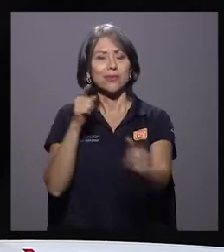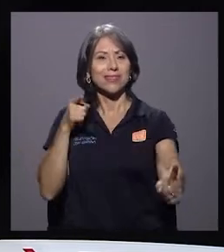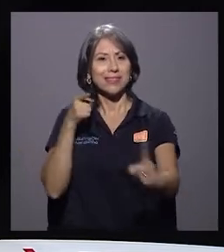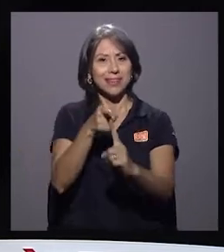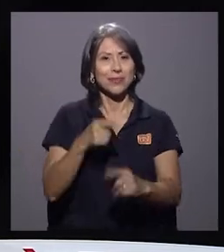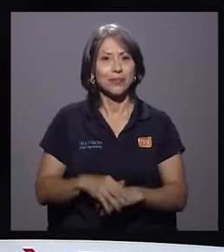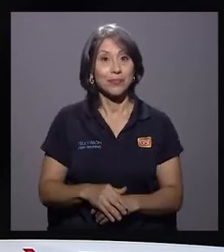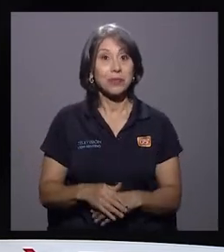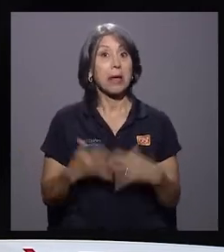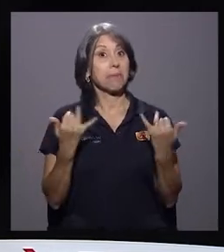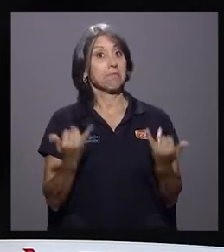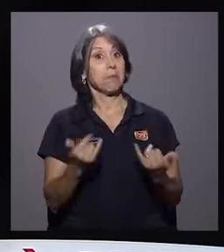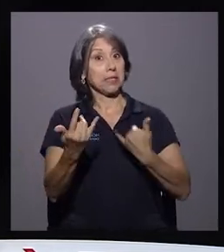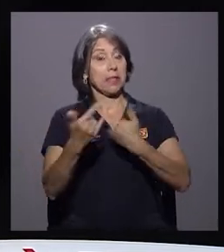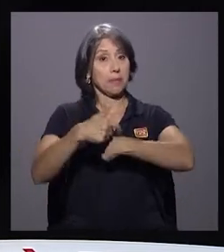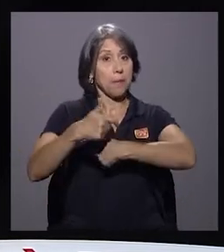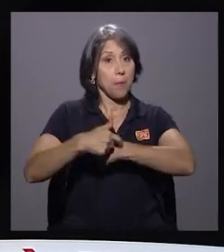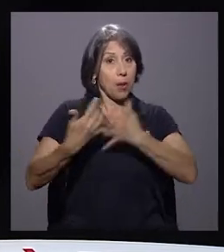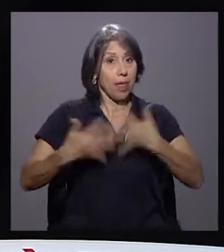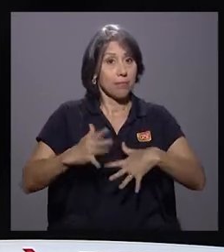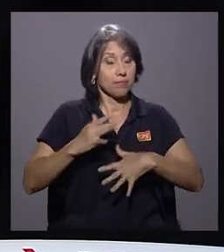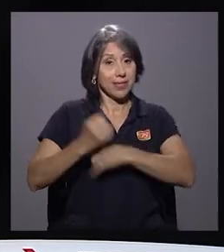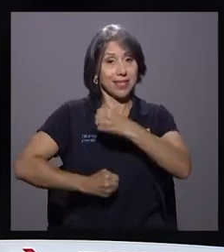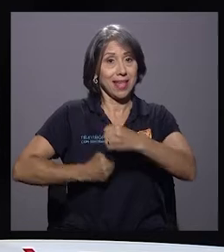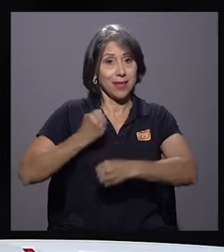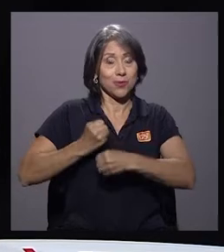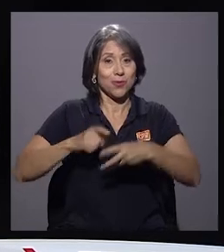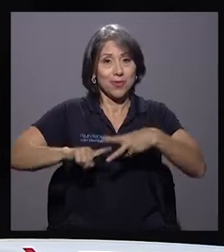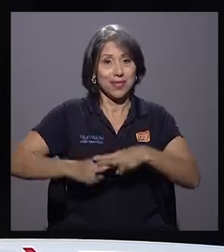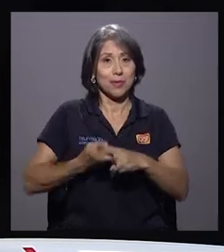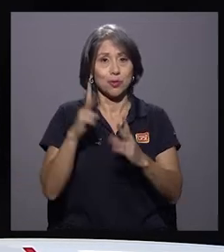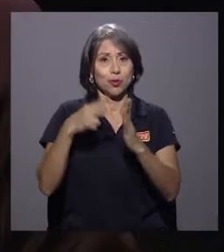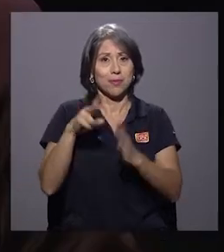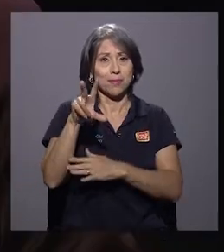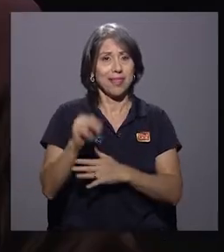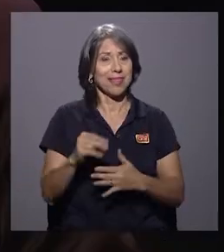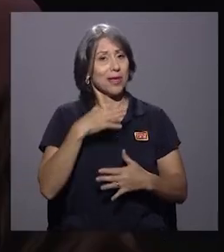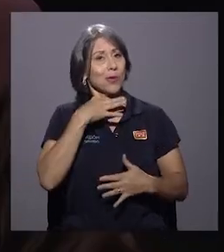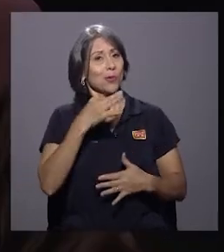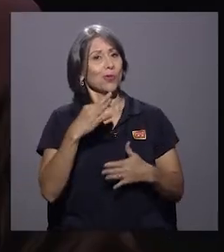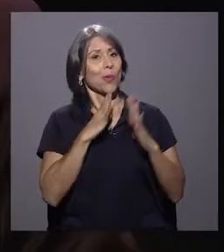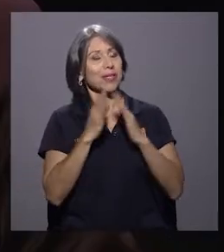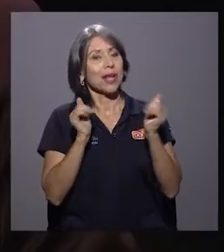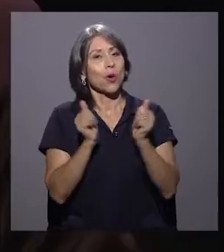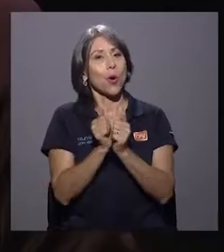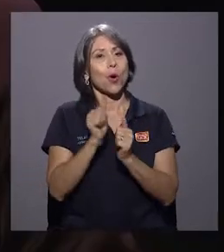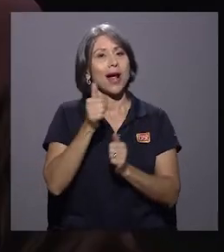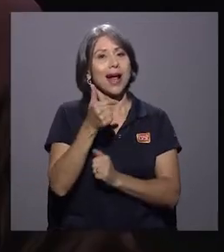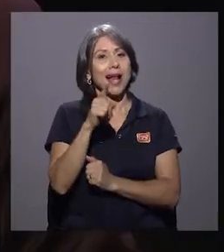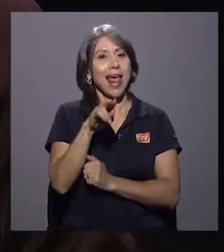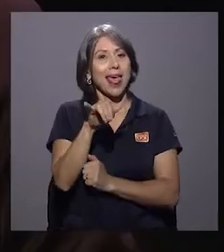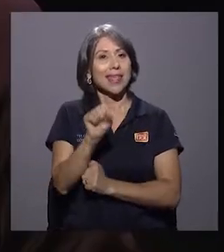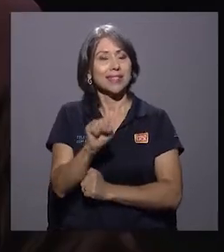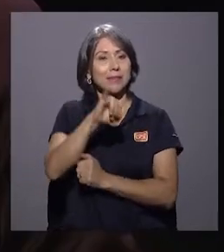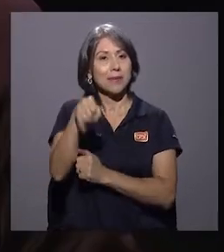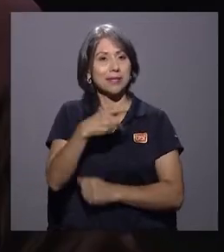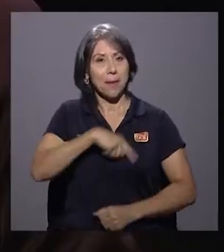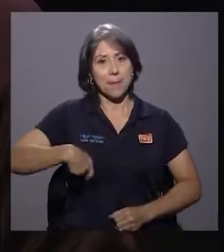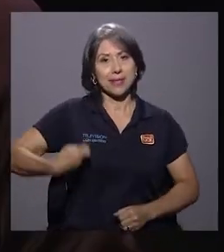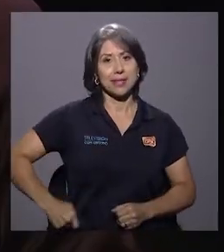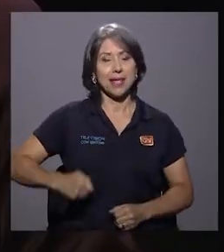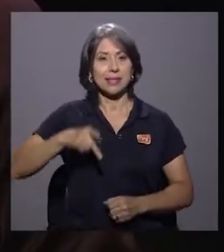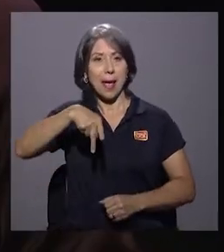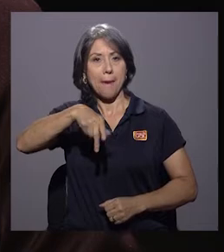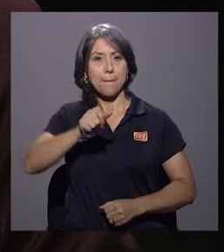y casualmente en esta temporada que iniciamos 2020, tengo el gusto de conversar con doña Gladys Jiménez, presidenta del Patronato Nacional de la